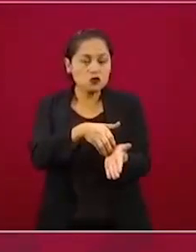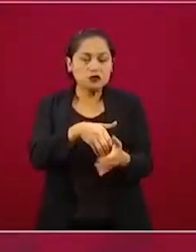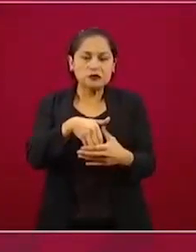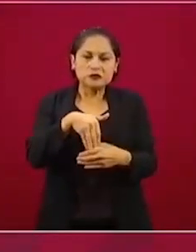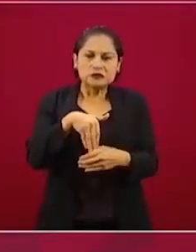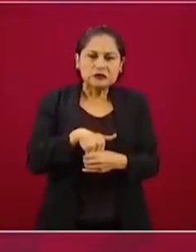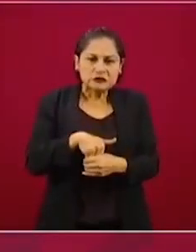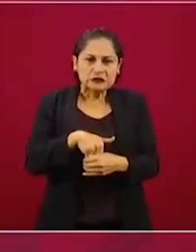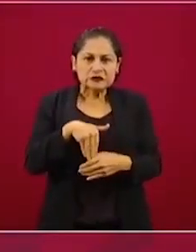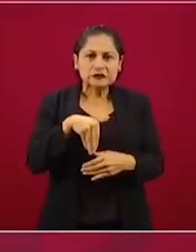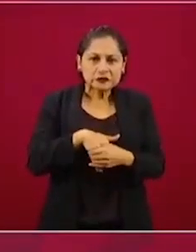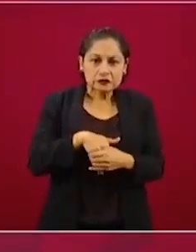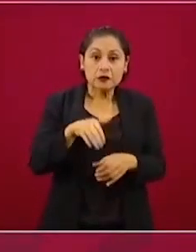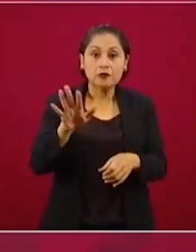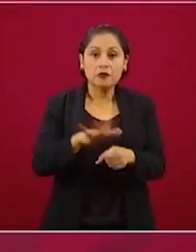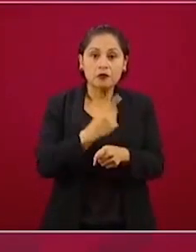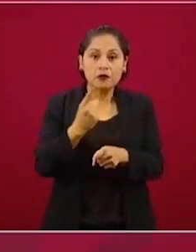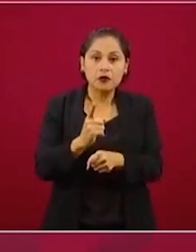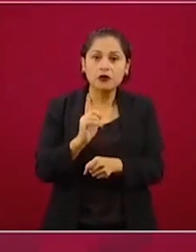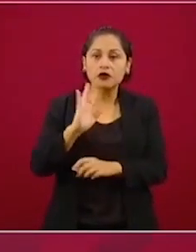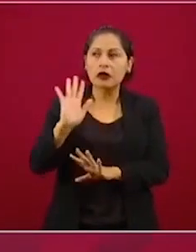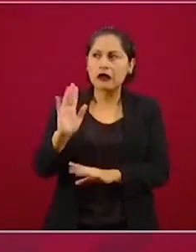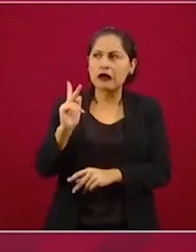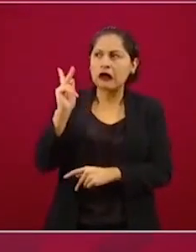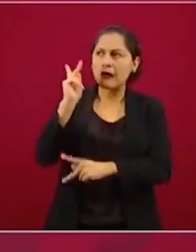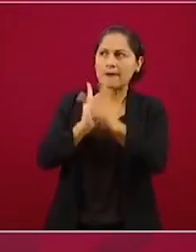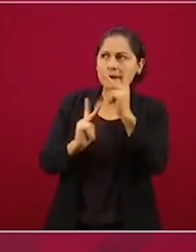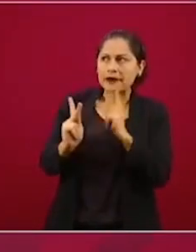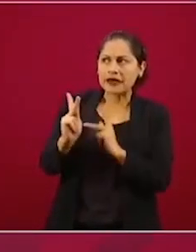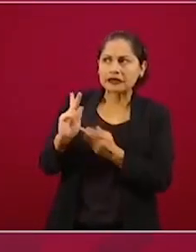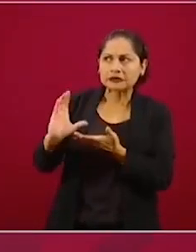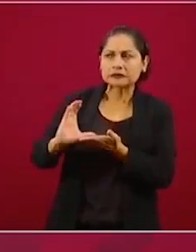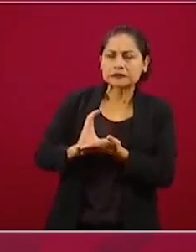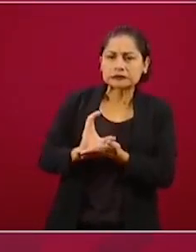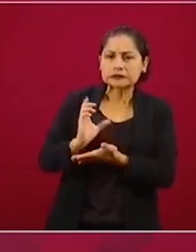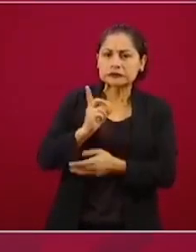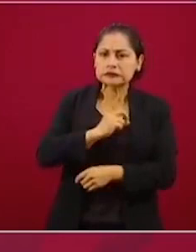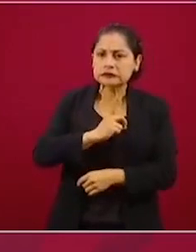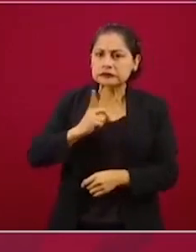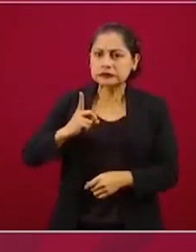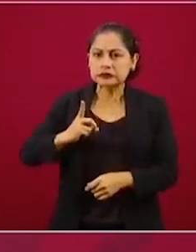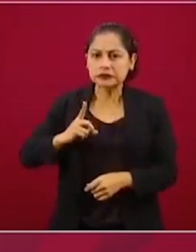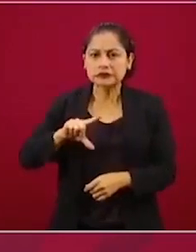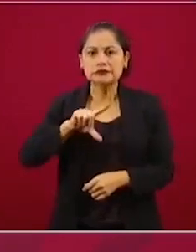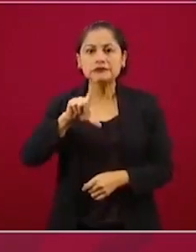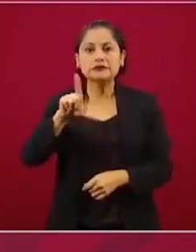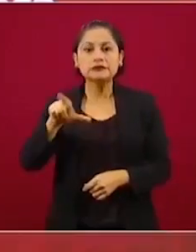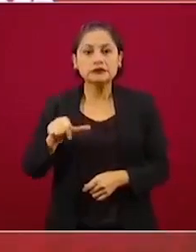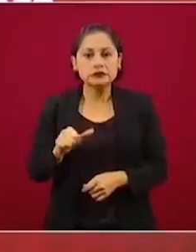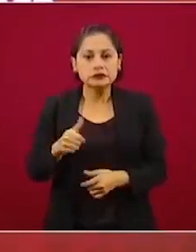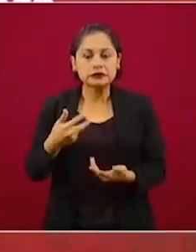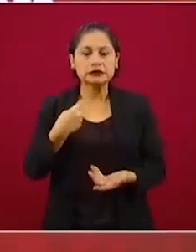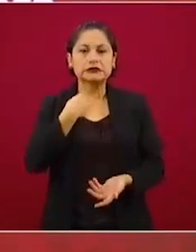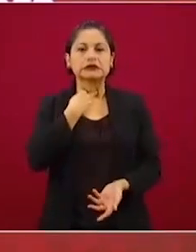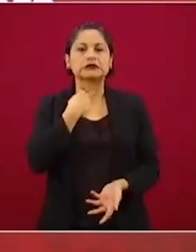Porque es fácil acudir a créditos y luego estar pagando